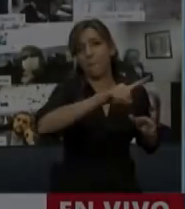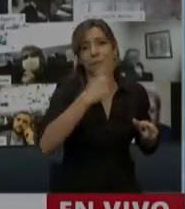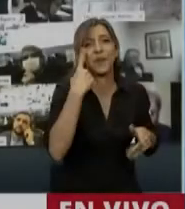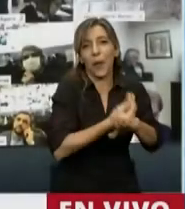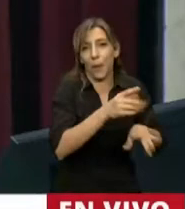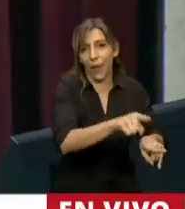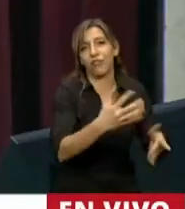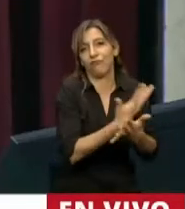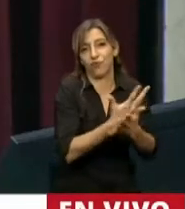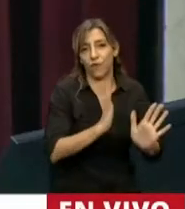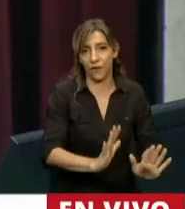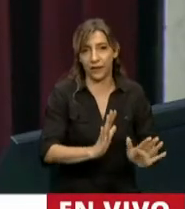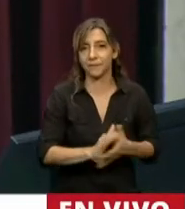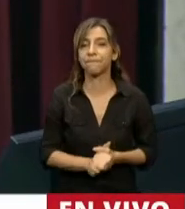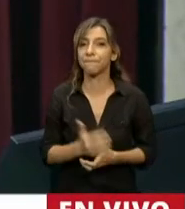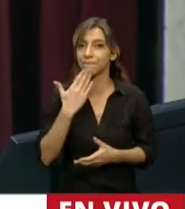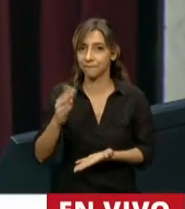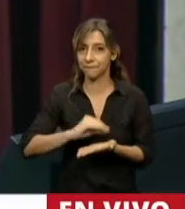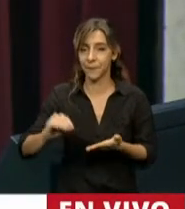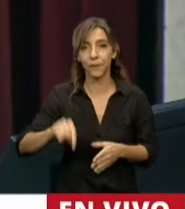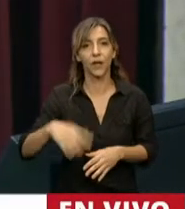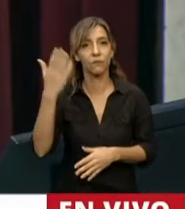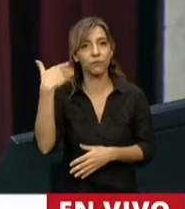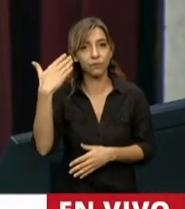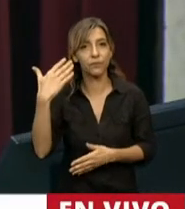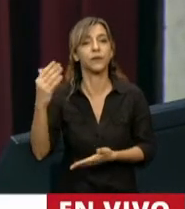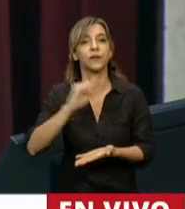Tiene la palabra la diputada Ana Galliard.